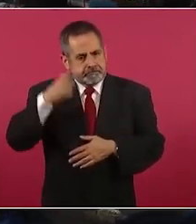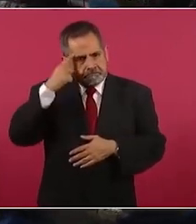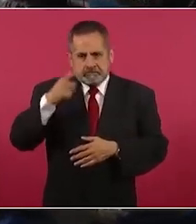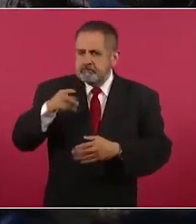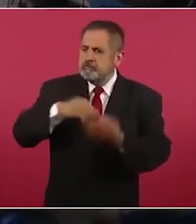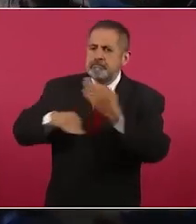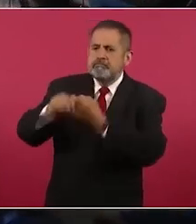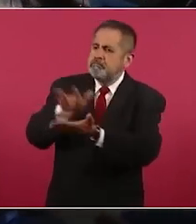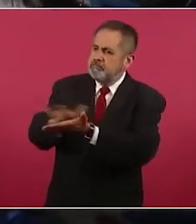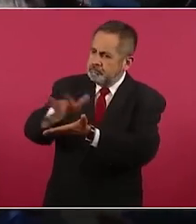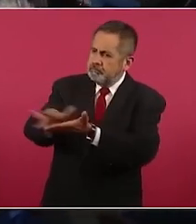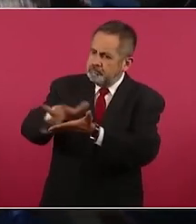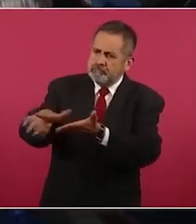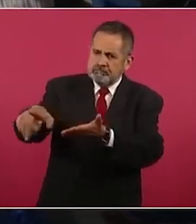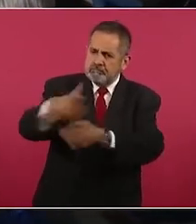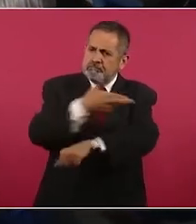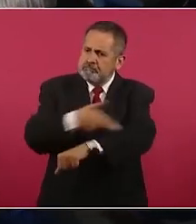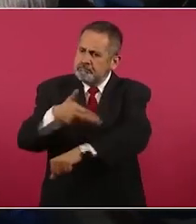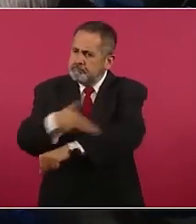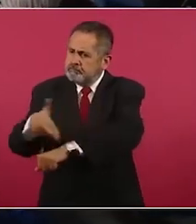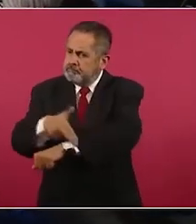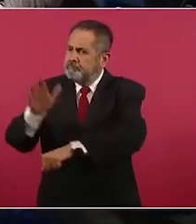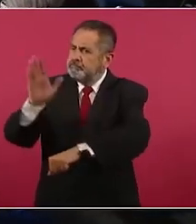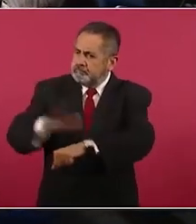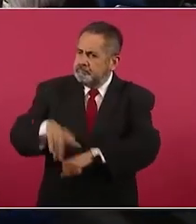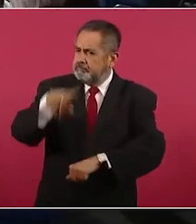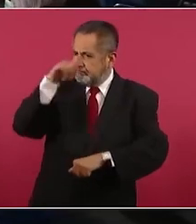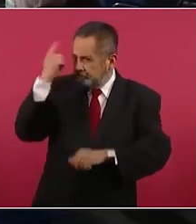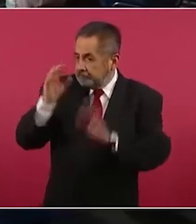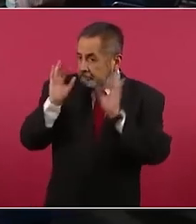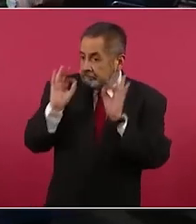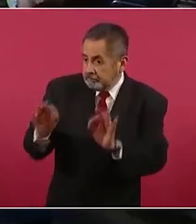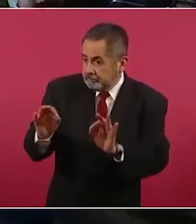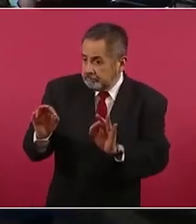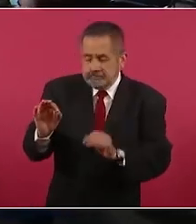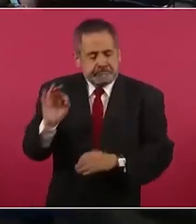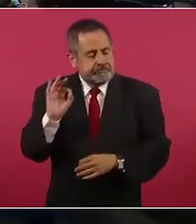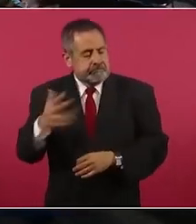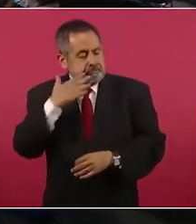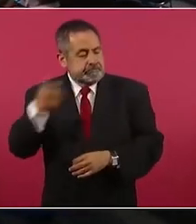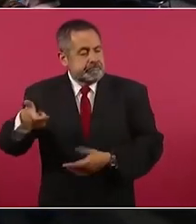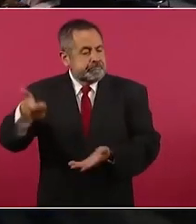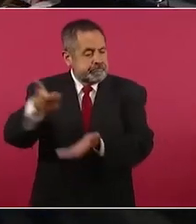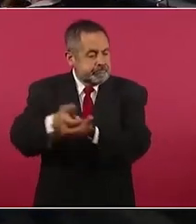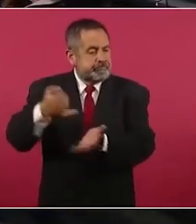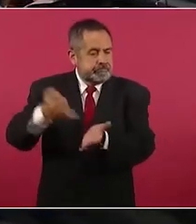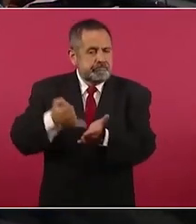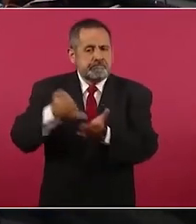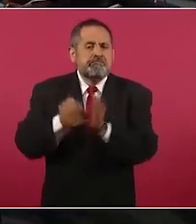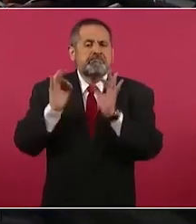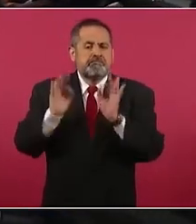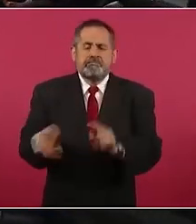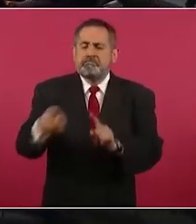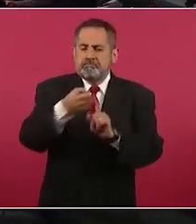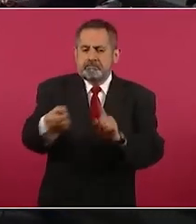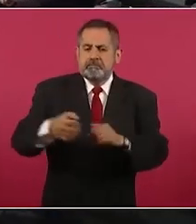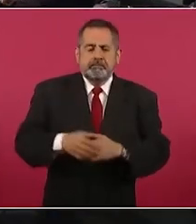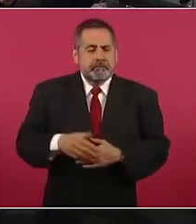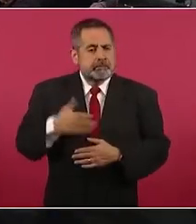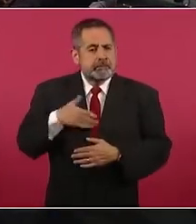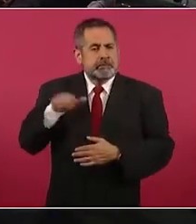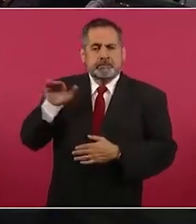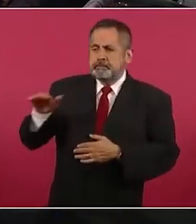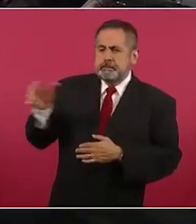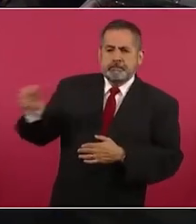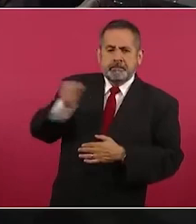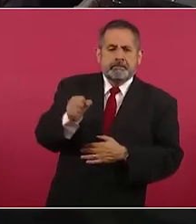todos para que cumplan, que contribuyan. Y le vamos a pedir a Raquel